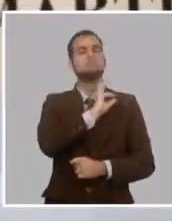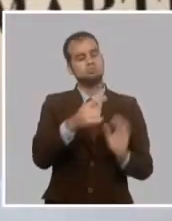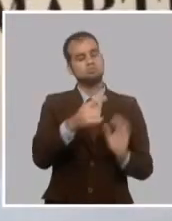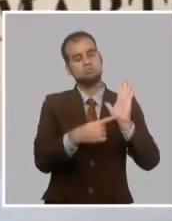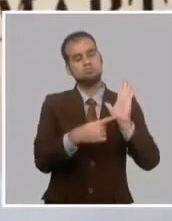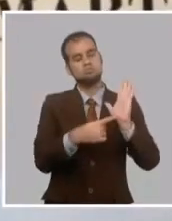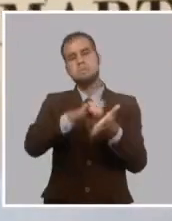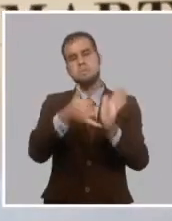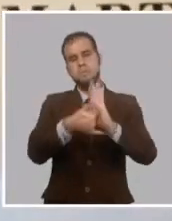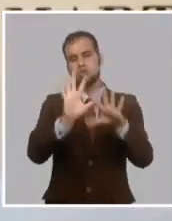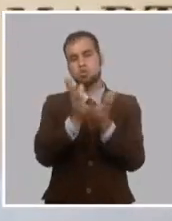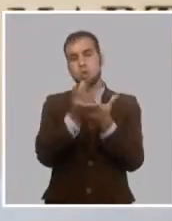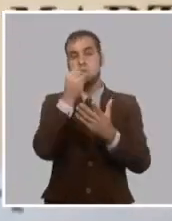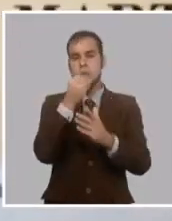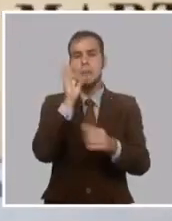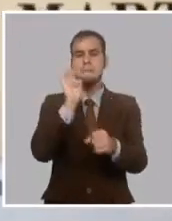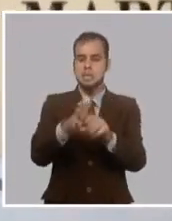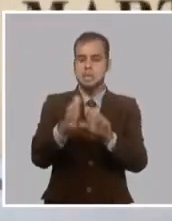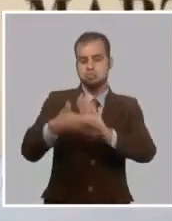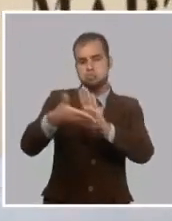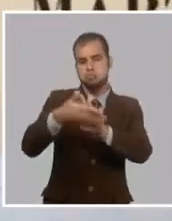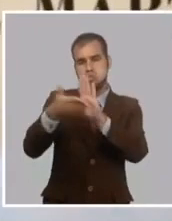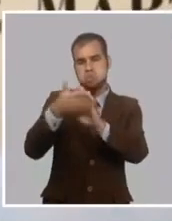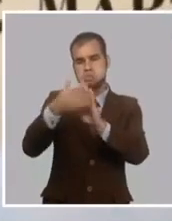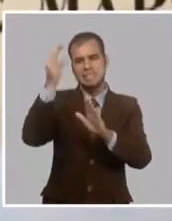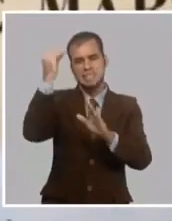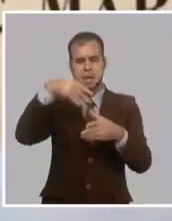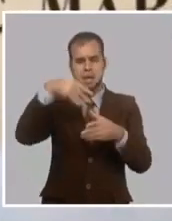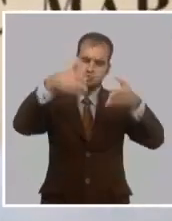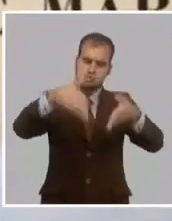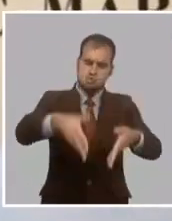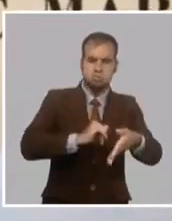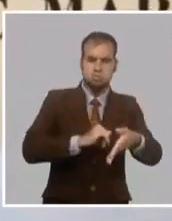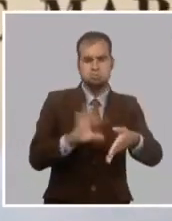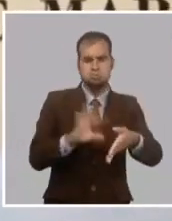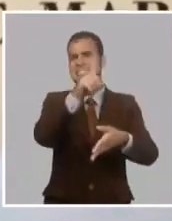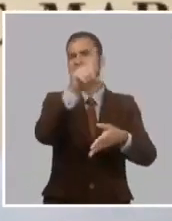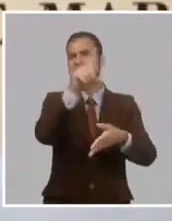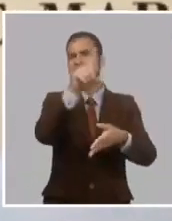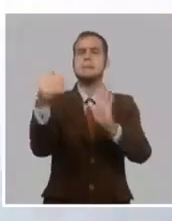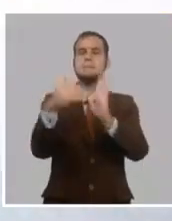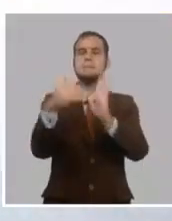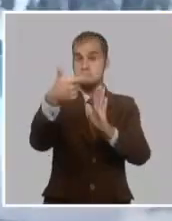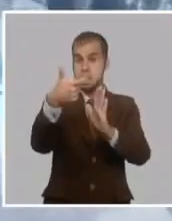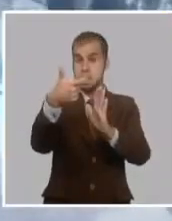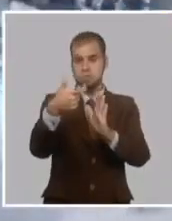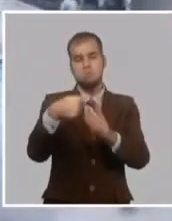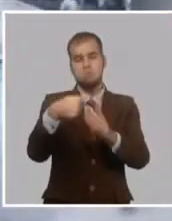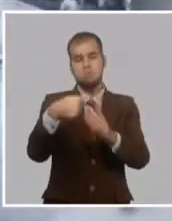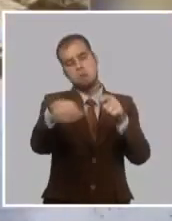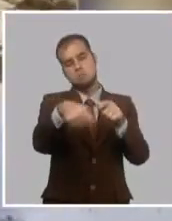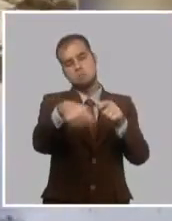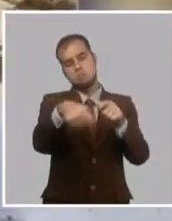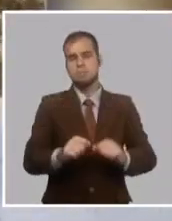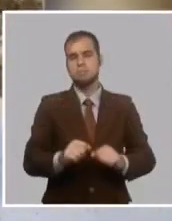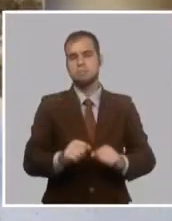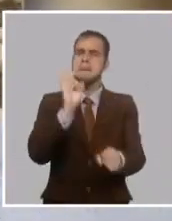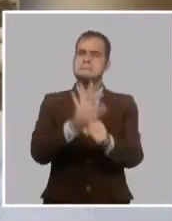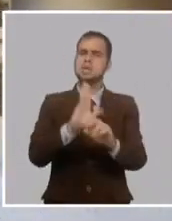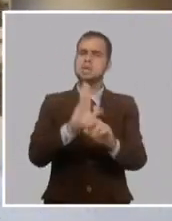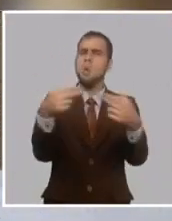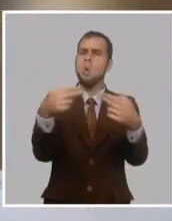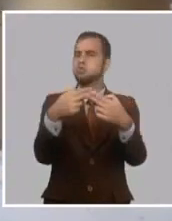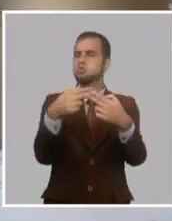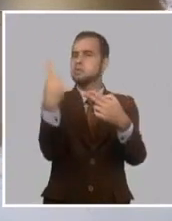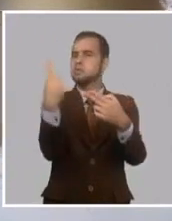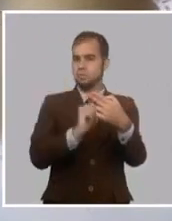ley para la construcción de la tumba y se concedió un crédito de 100 mil pesos. Se convocó a un concurso nacional. El